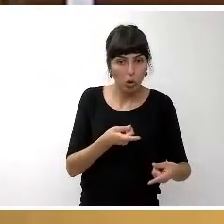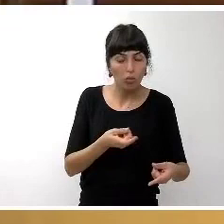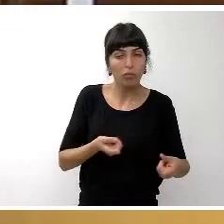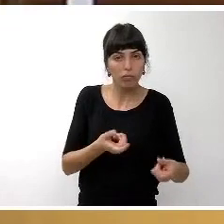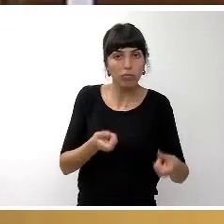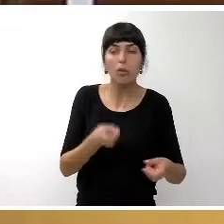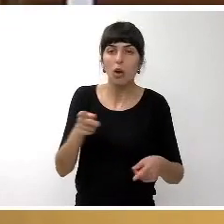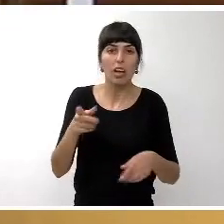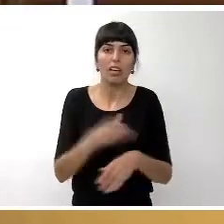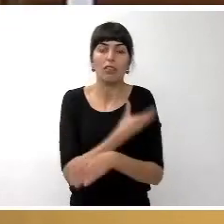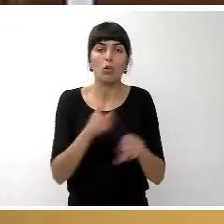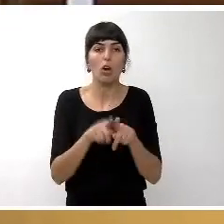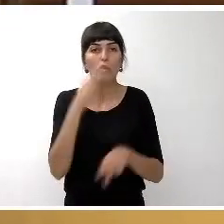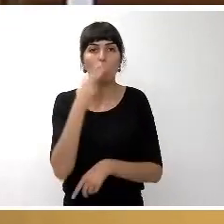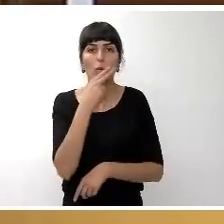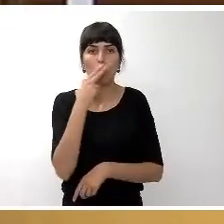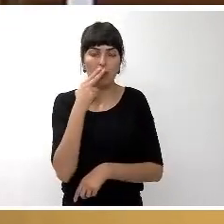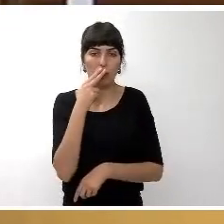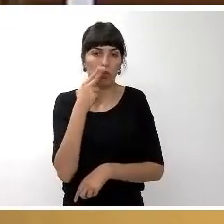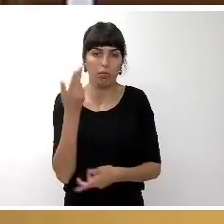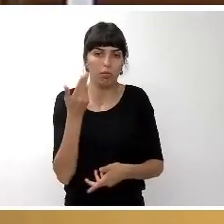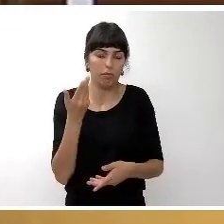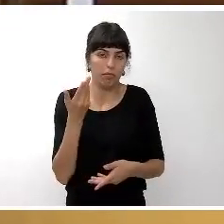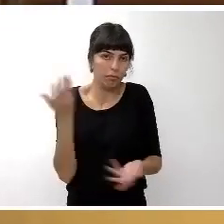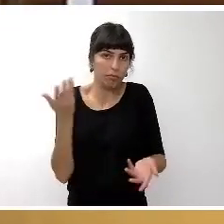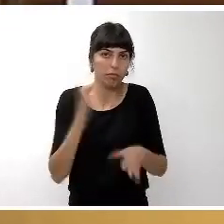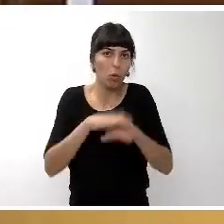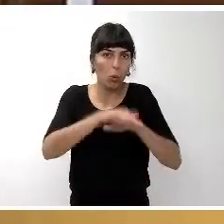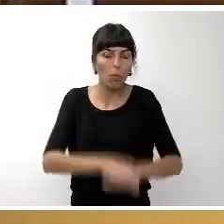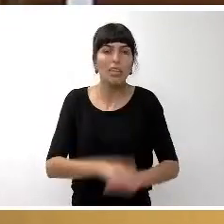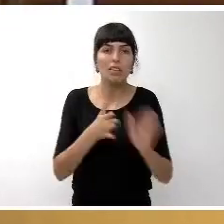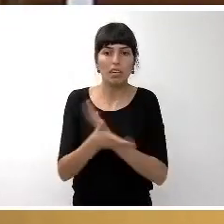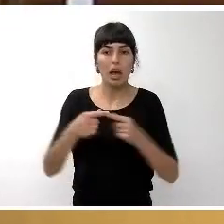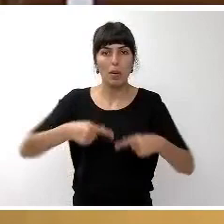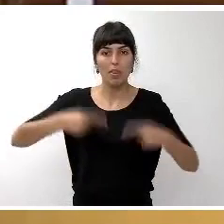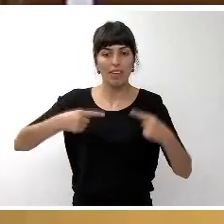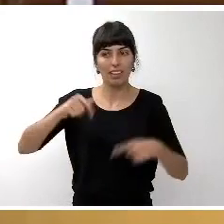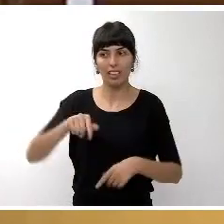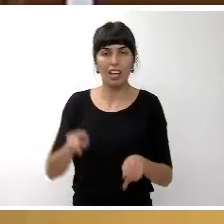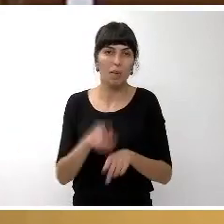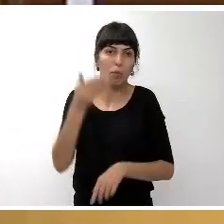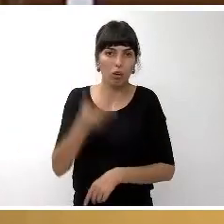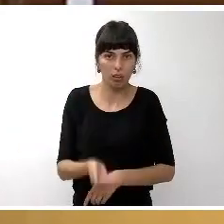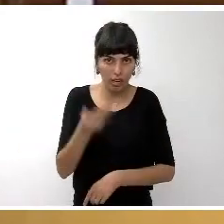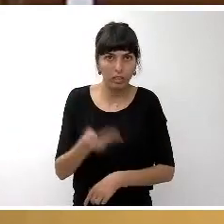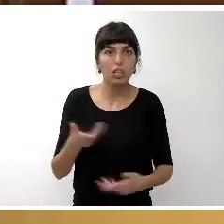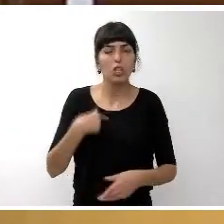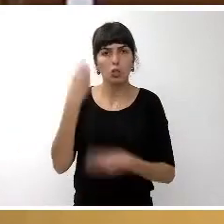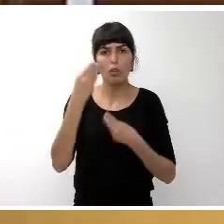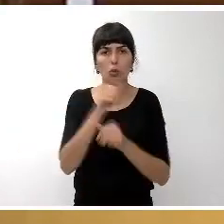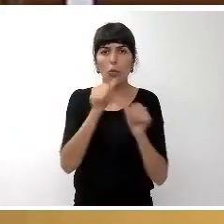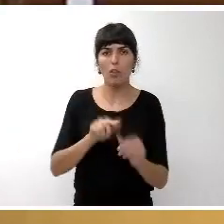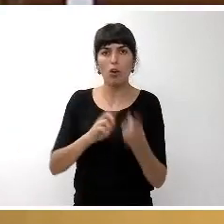en buena parte a lo largo de este mandato, por tanto, es importante este debate. Yo creo que sí hay un cambio de modelo,